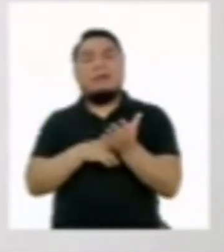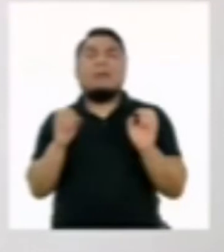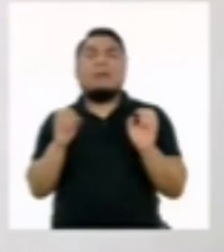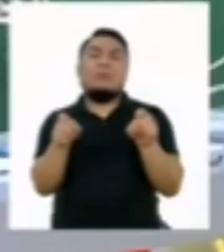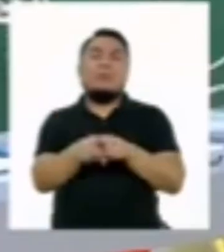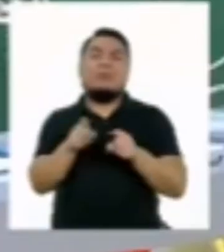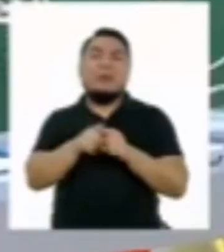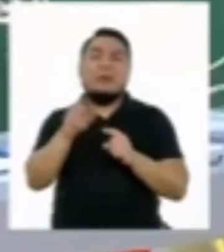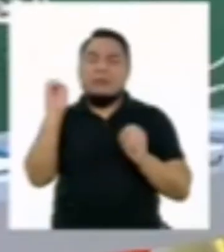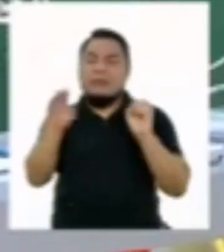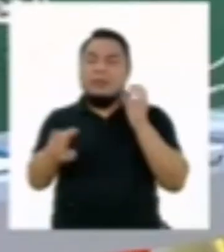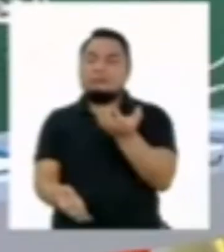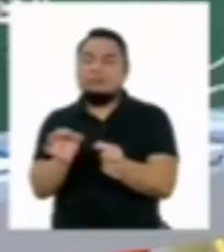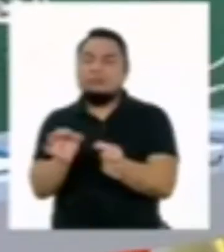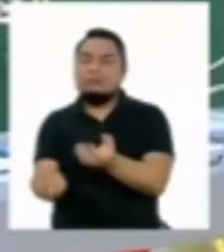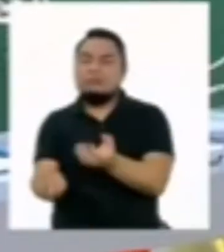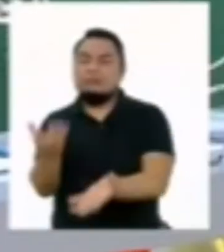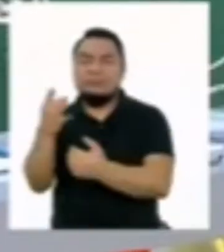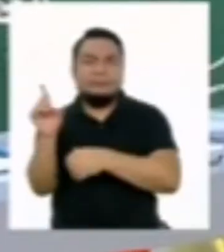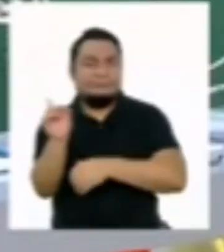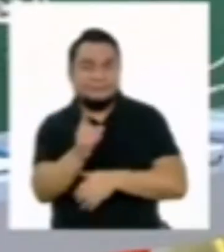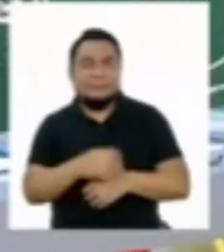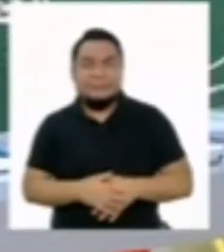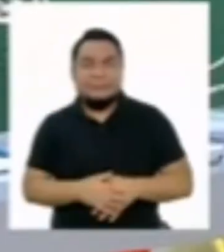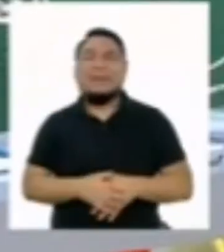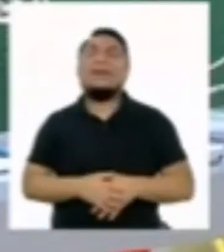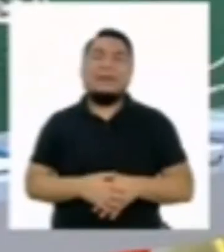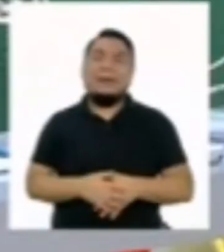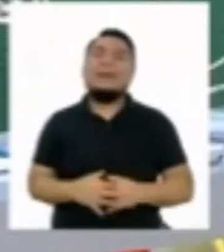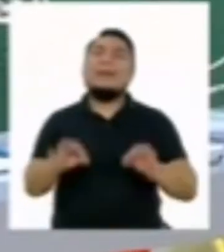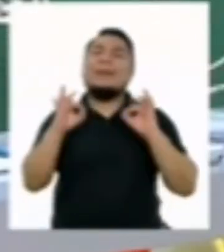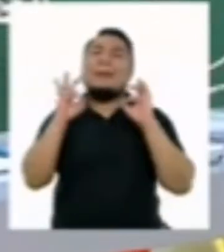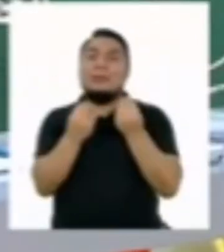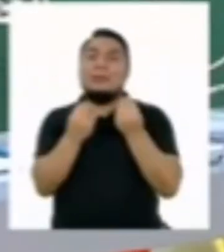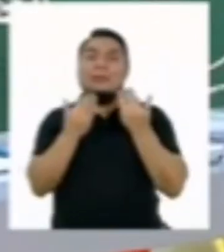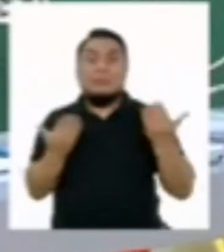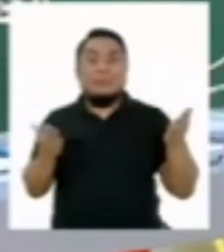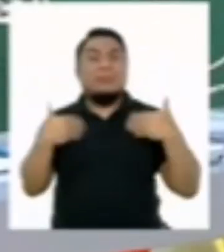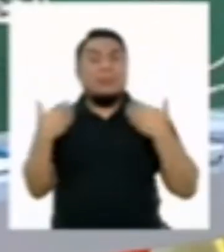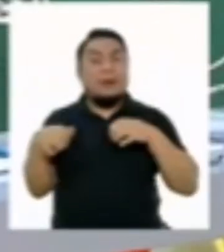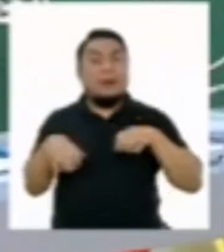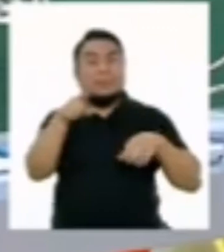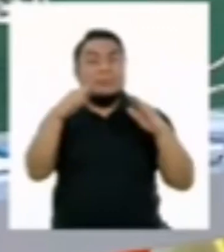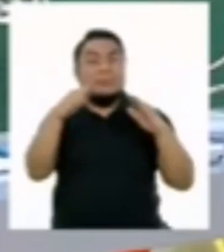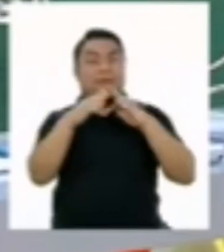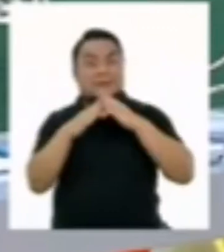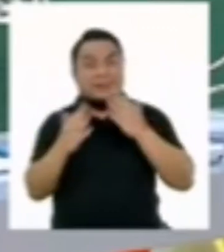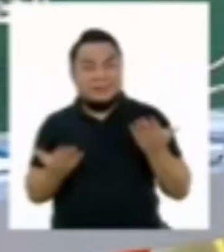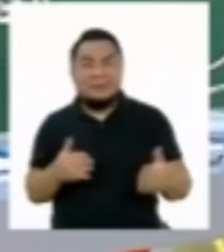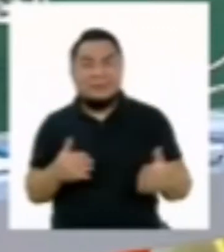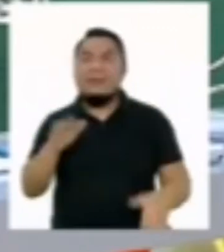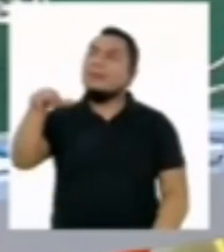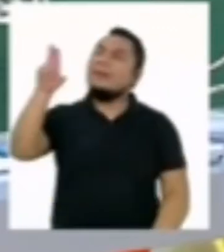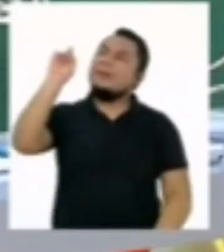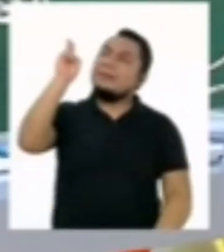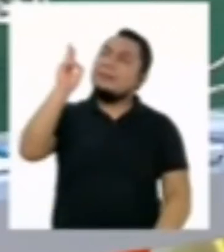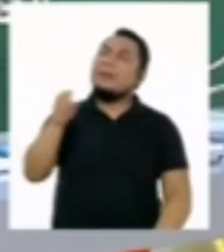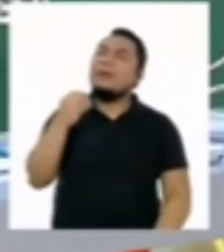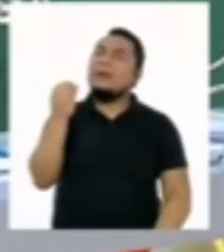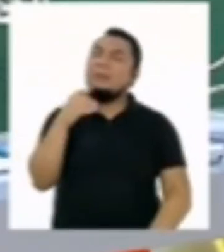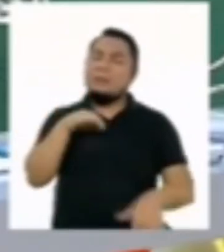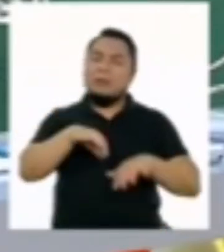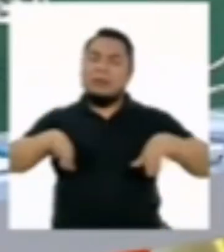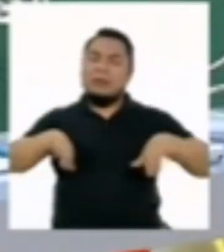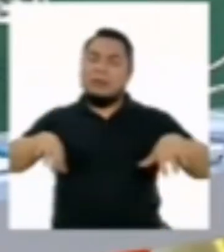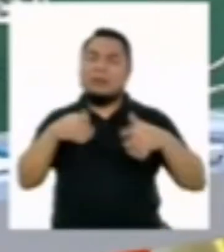desechos sólidos. Excelente. Entonces, hay muchas cosas que podemos hacer en nuestros hogares. Profesora, ¿y cómo